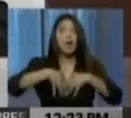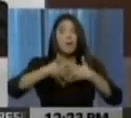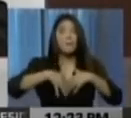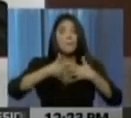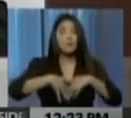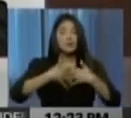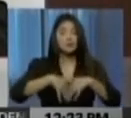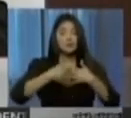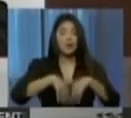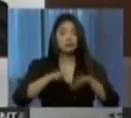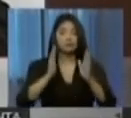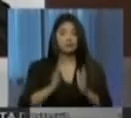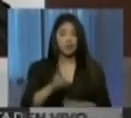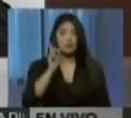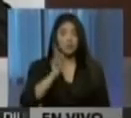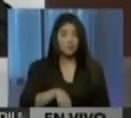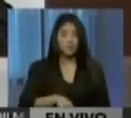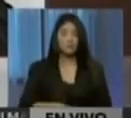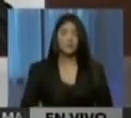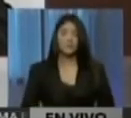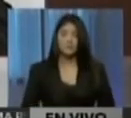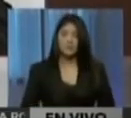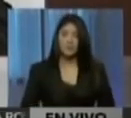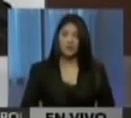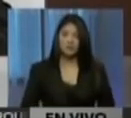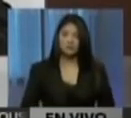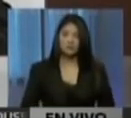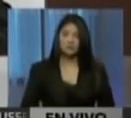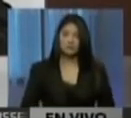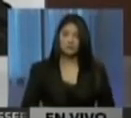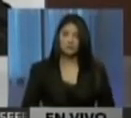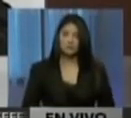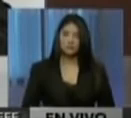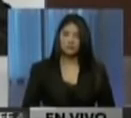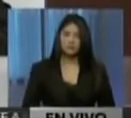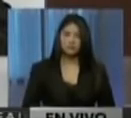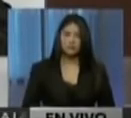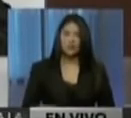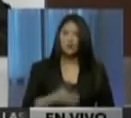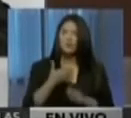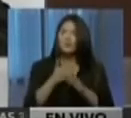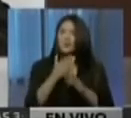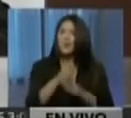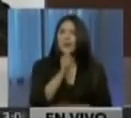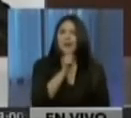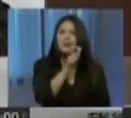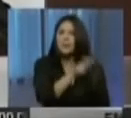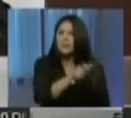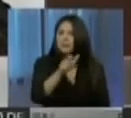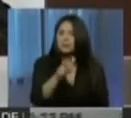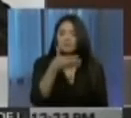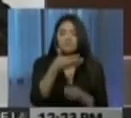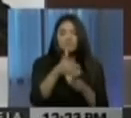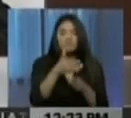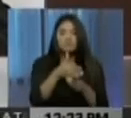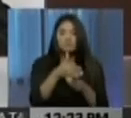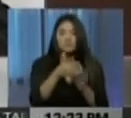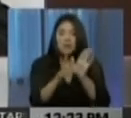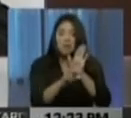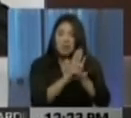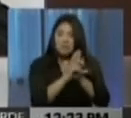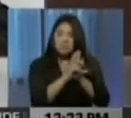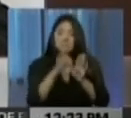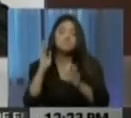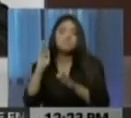de empresas transnacionales. Seas quienes sean, aplicaremos el peso de la ley contra aquellos que intenten sumir a